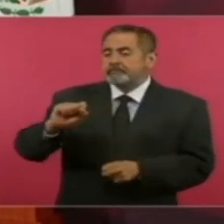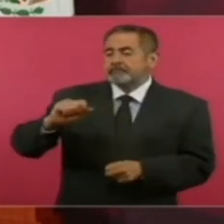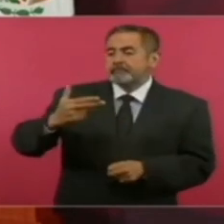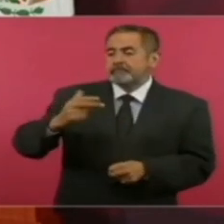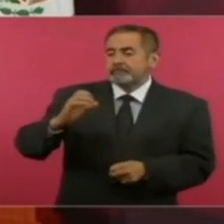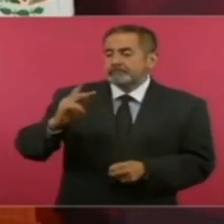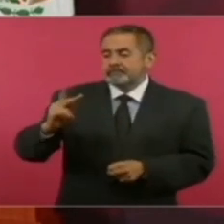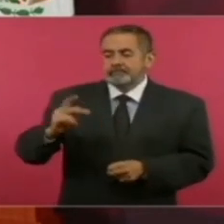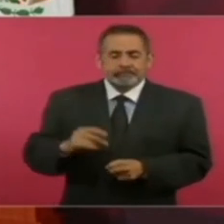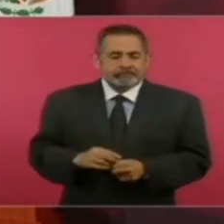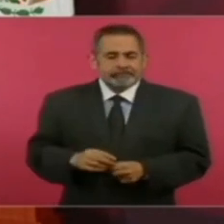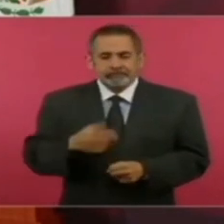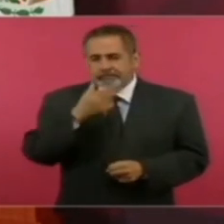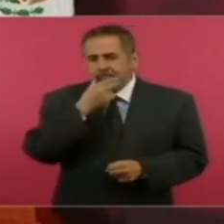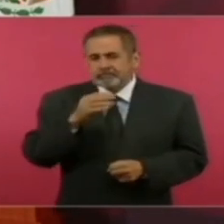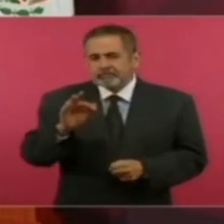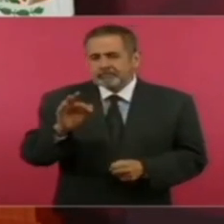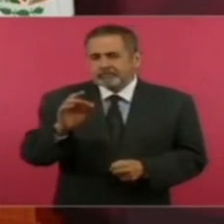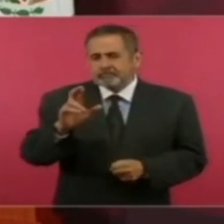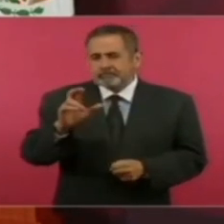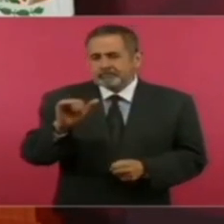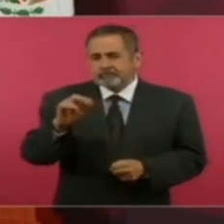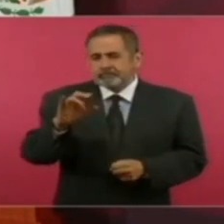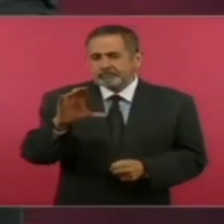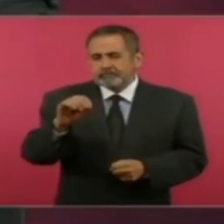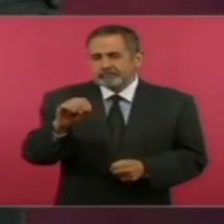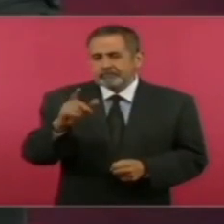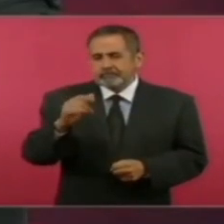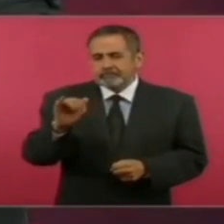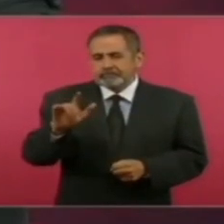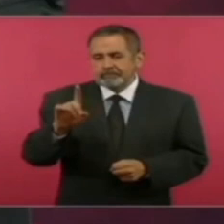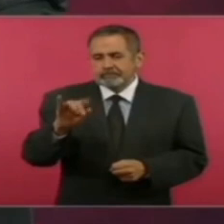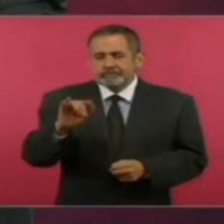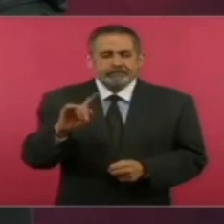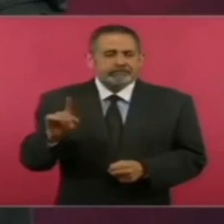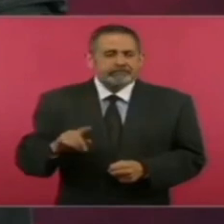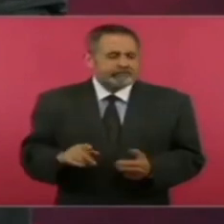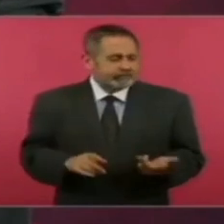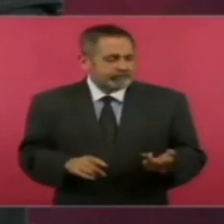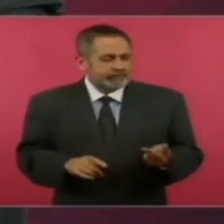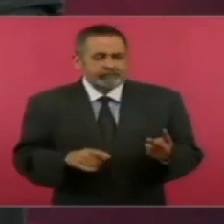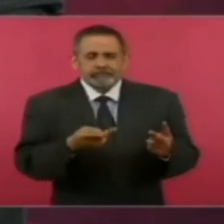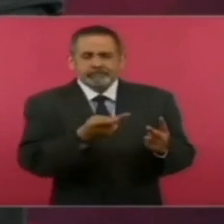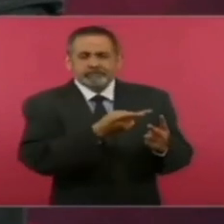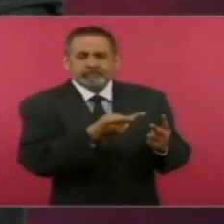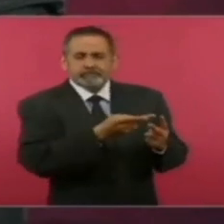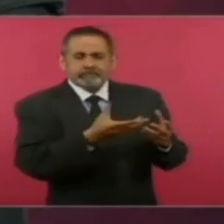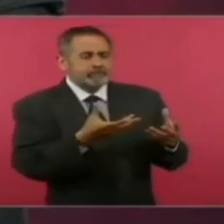Francisco Gil Díaz que había estado